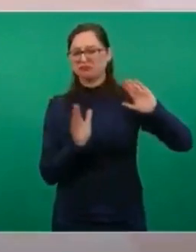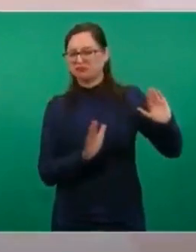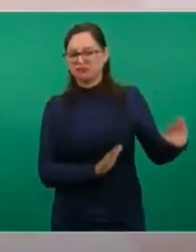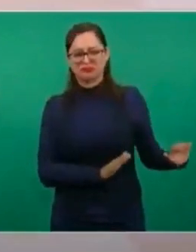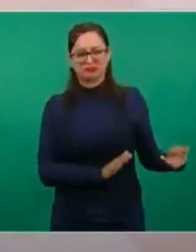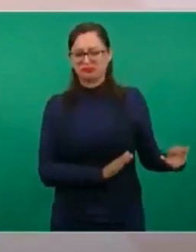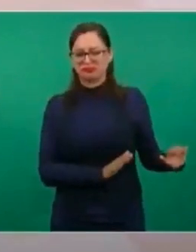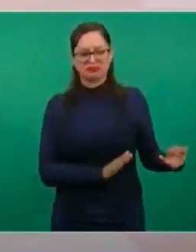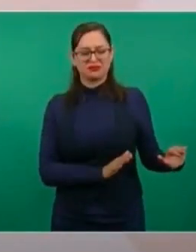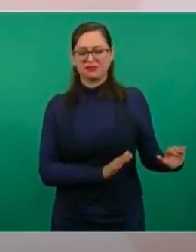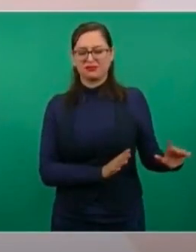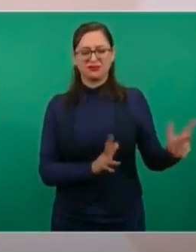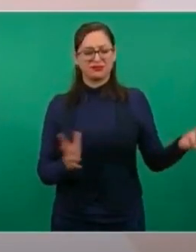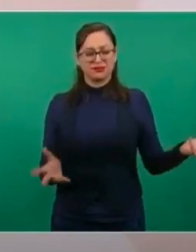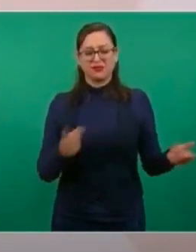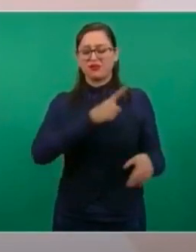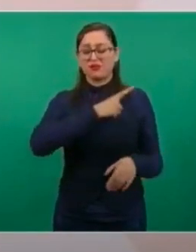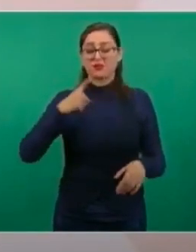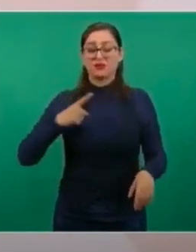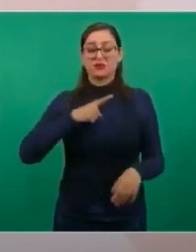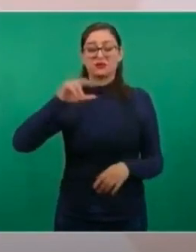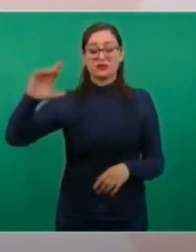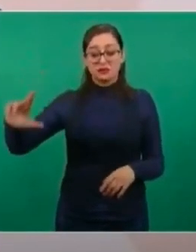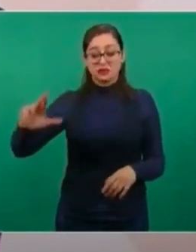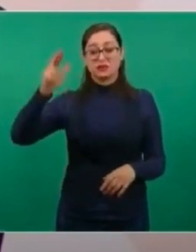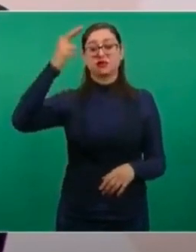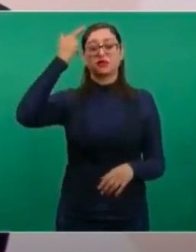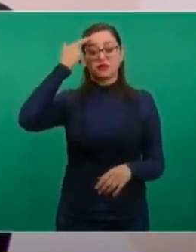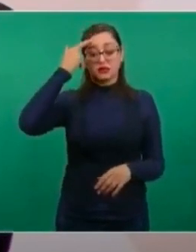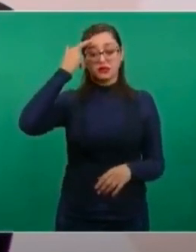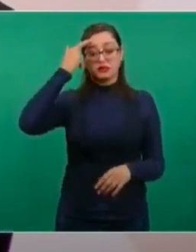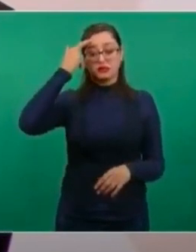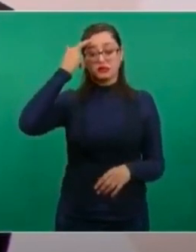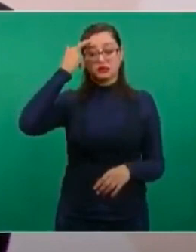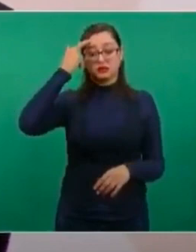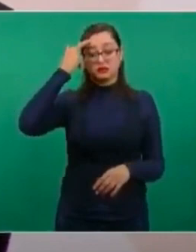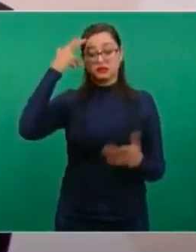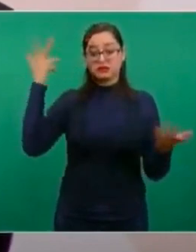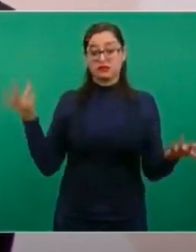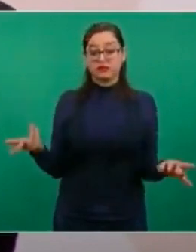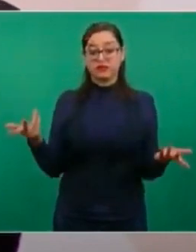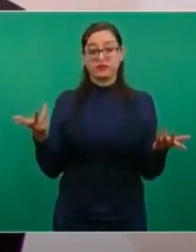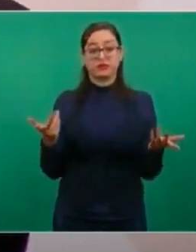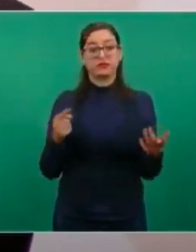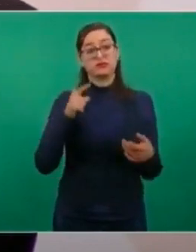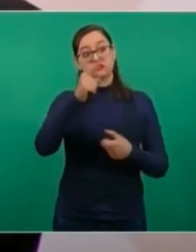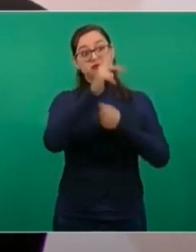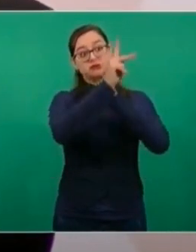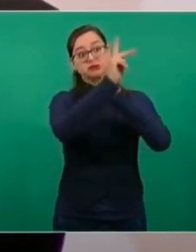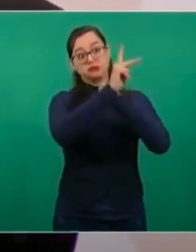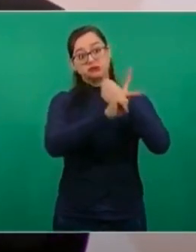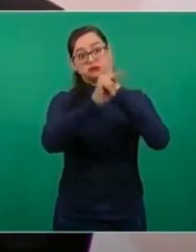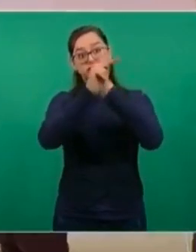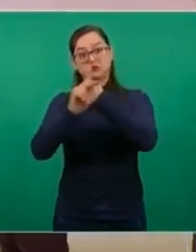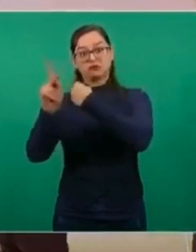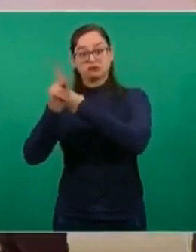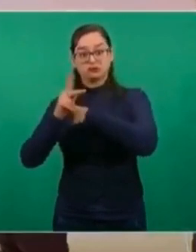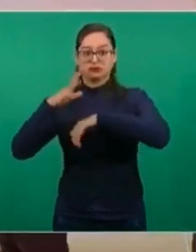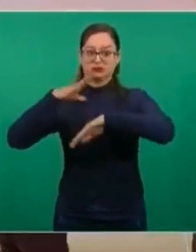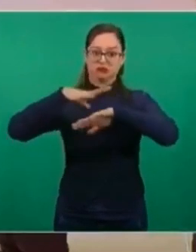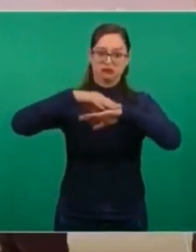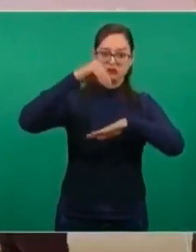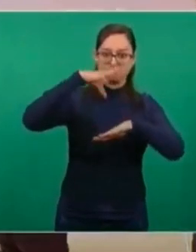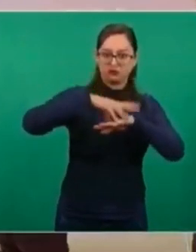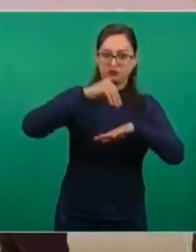de recordar que hay países como Suecia,